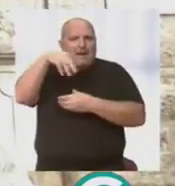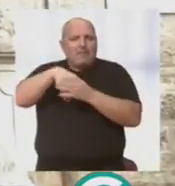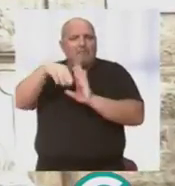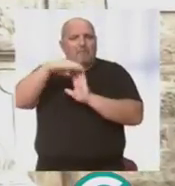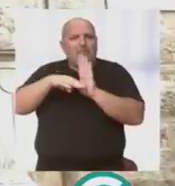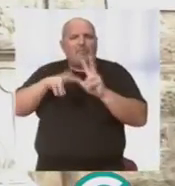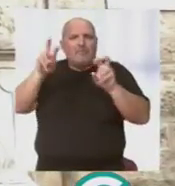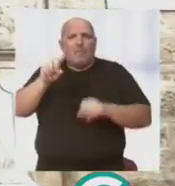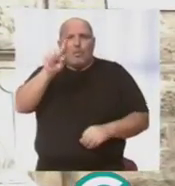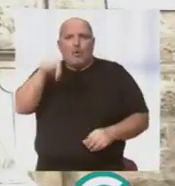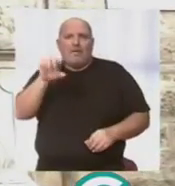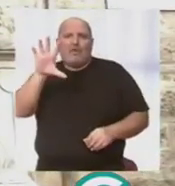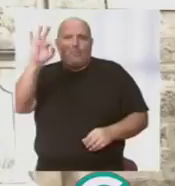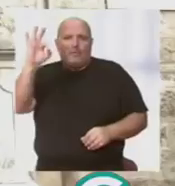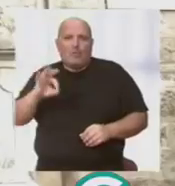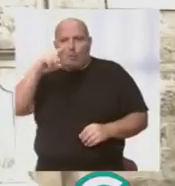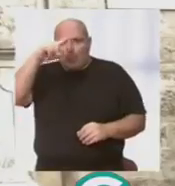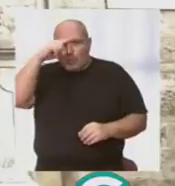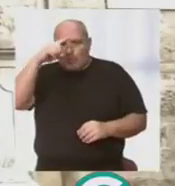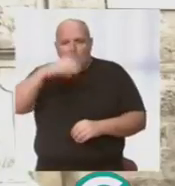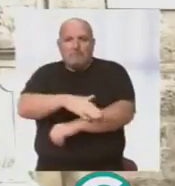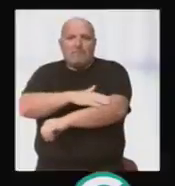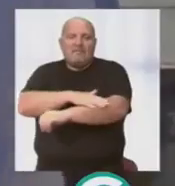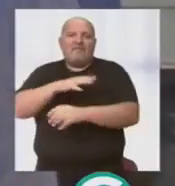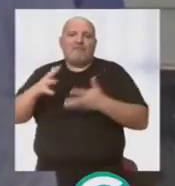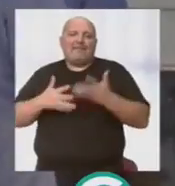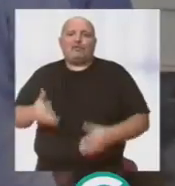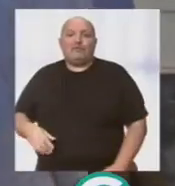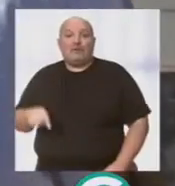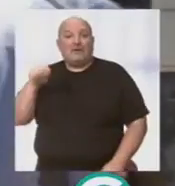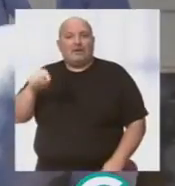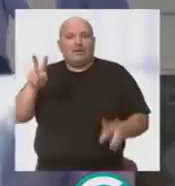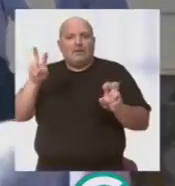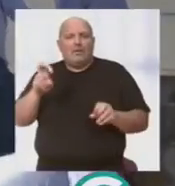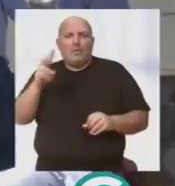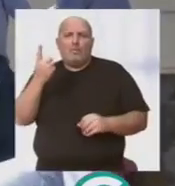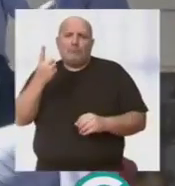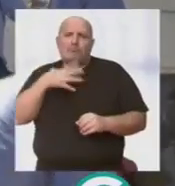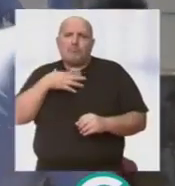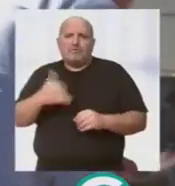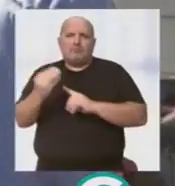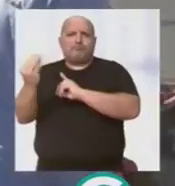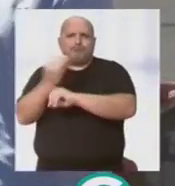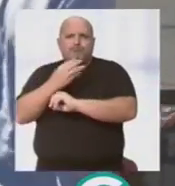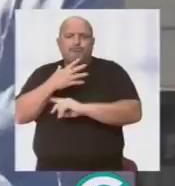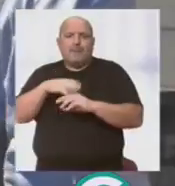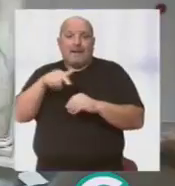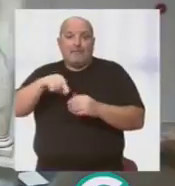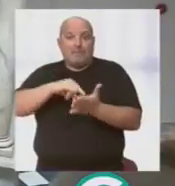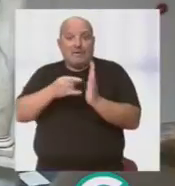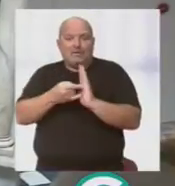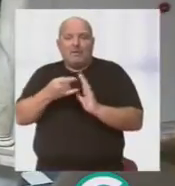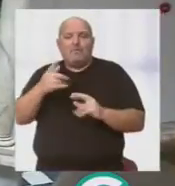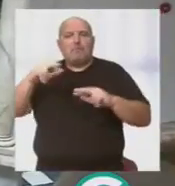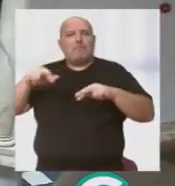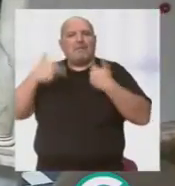programa llamado 1,5% cultural del Ministerio de Fomento. Se trata de una nueva posible vía de financiación para este proyecto